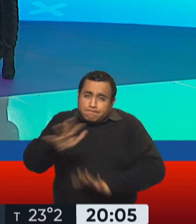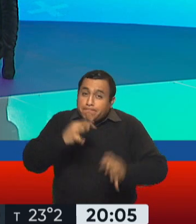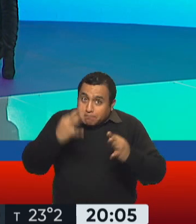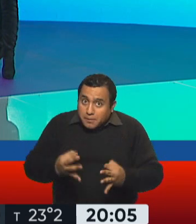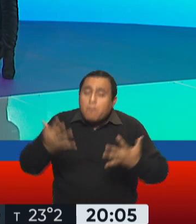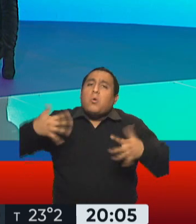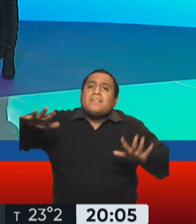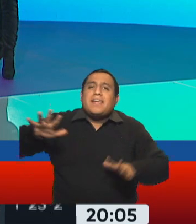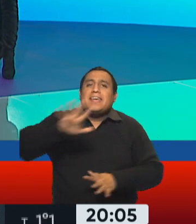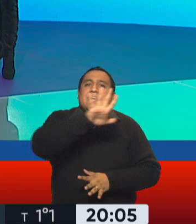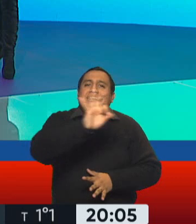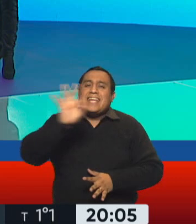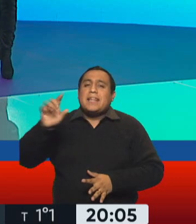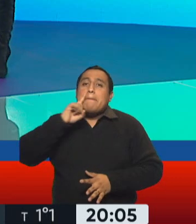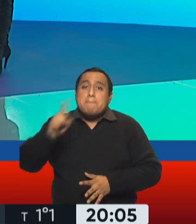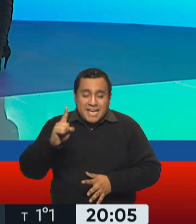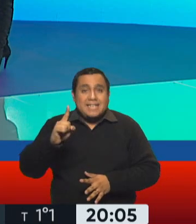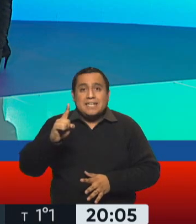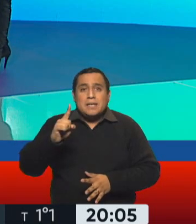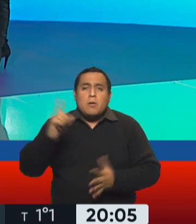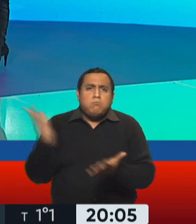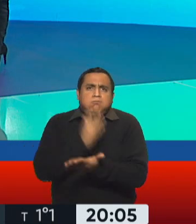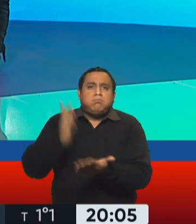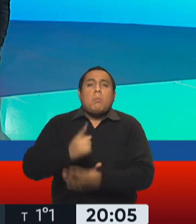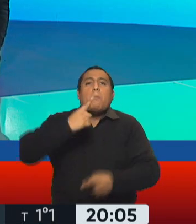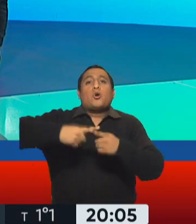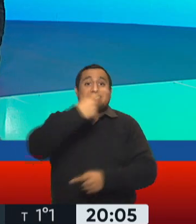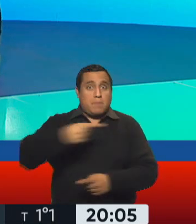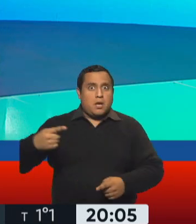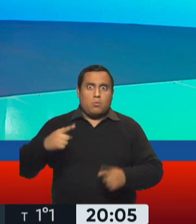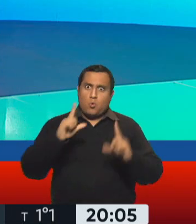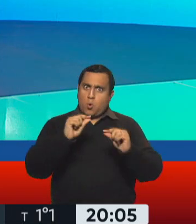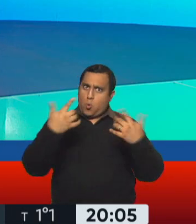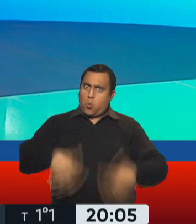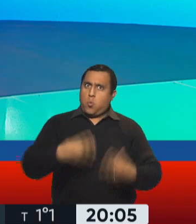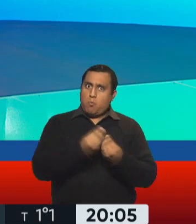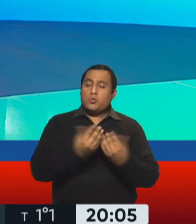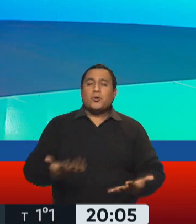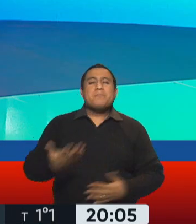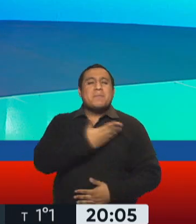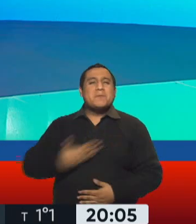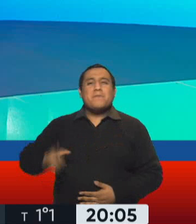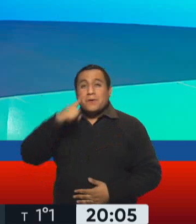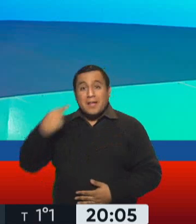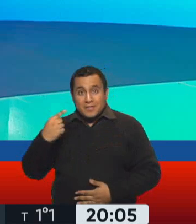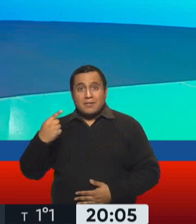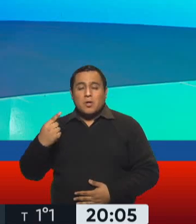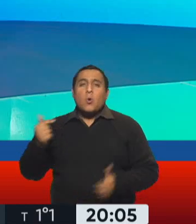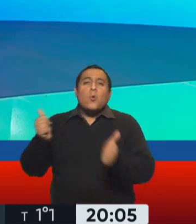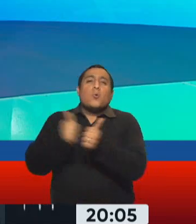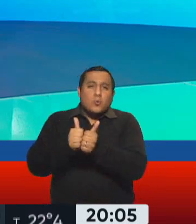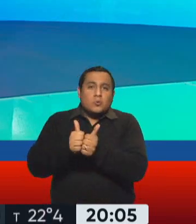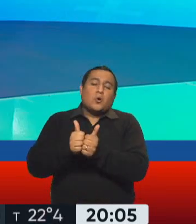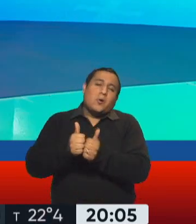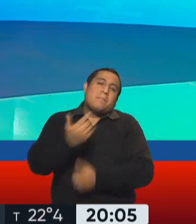500.000 dosis por semana, un número realmente importante. Claro que sí, fue el presidente Alberto Fernández, junto con su par ruso Vladimir